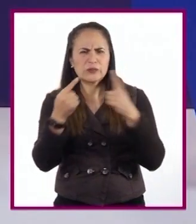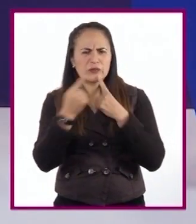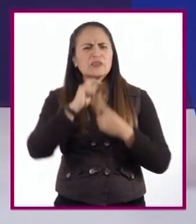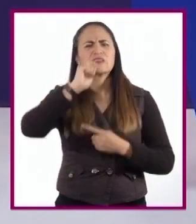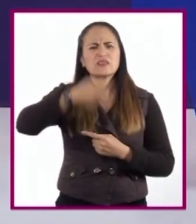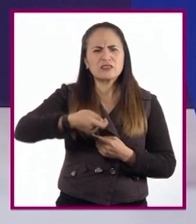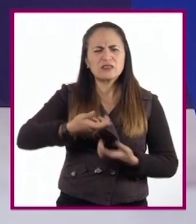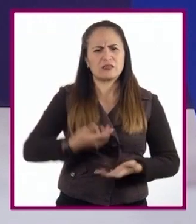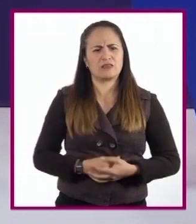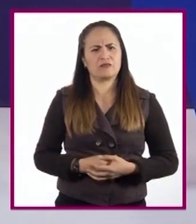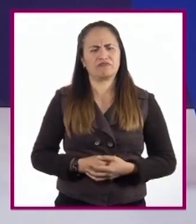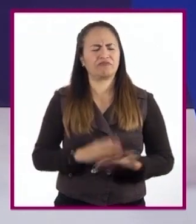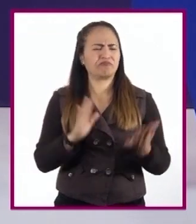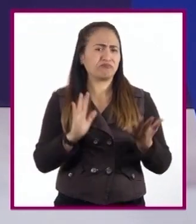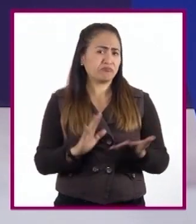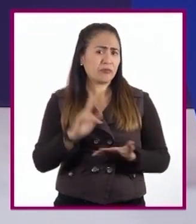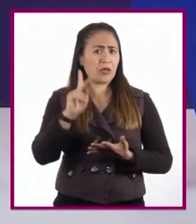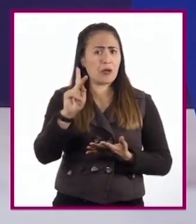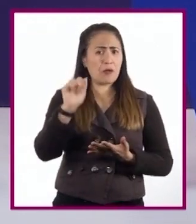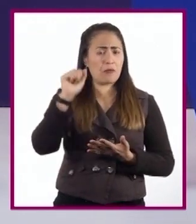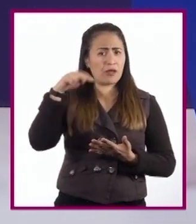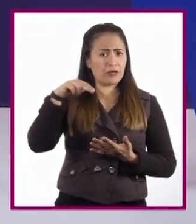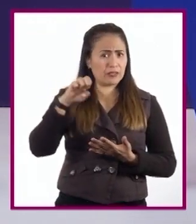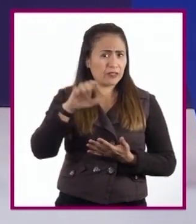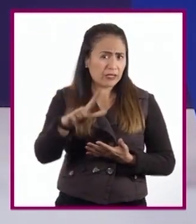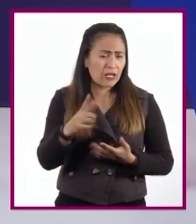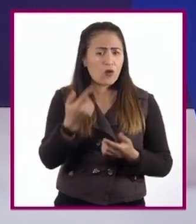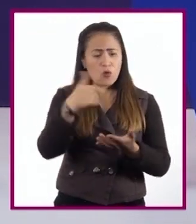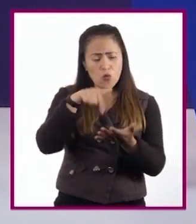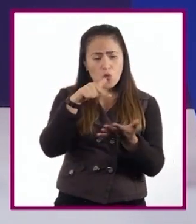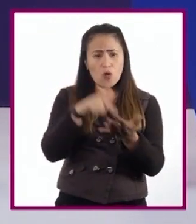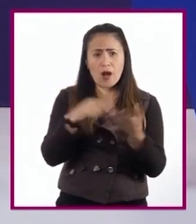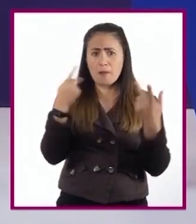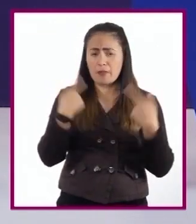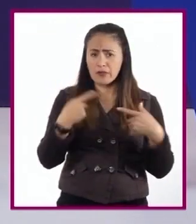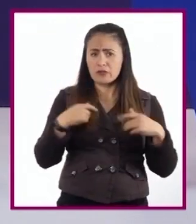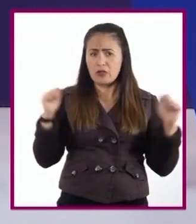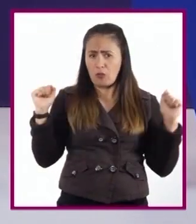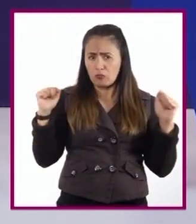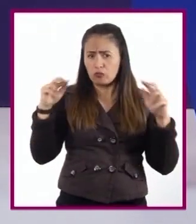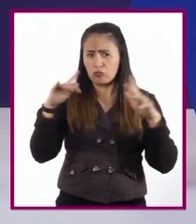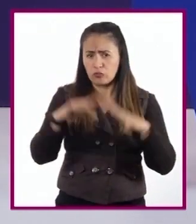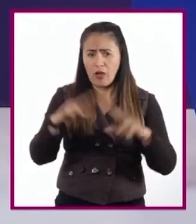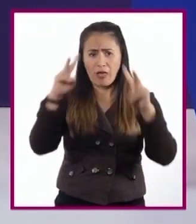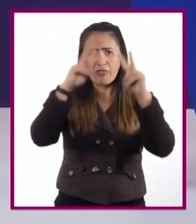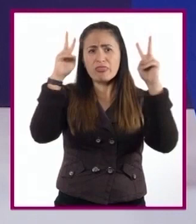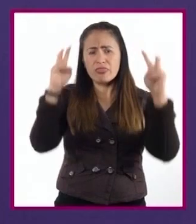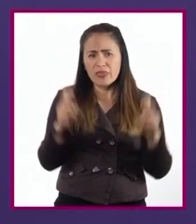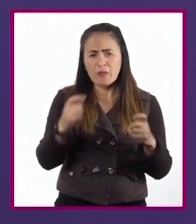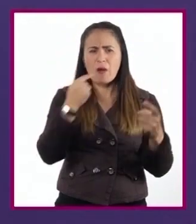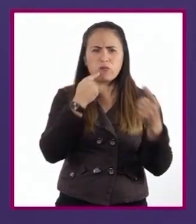Un panel de discusión es un lugar en el que se reúnen las personas para debatir sobre un tema.